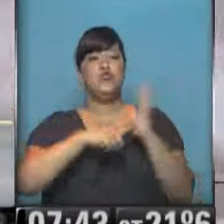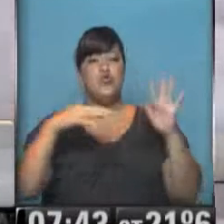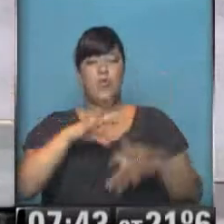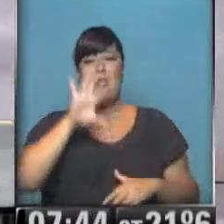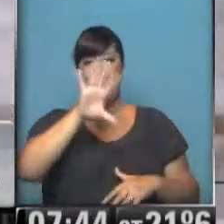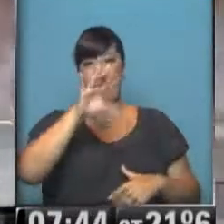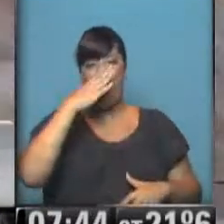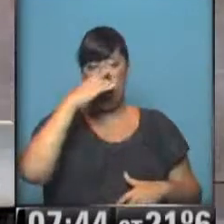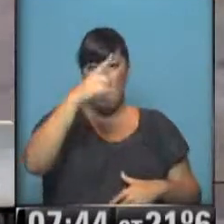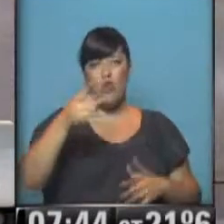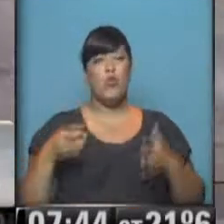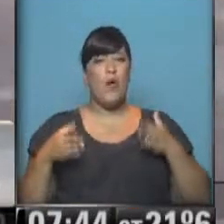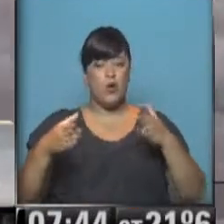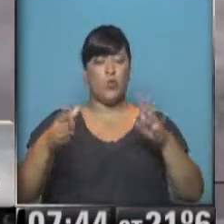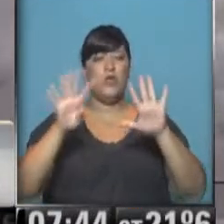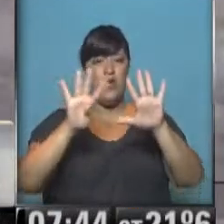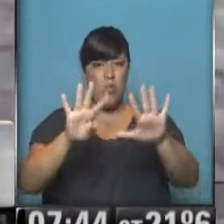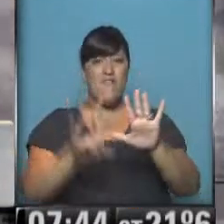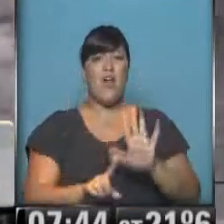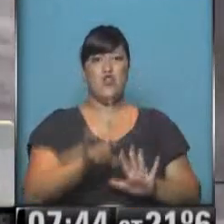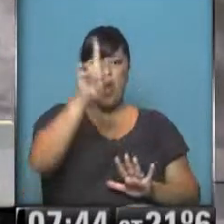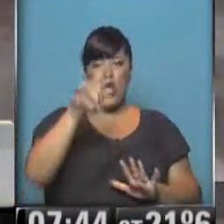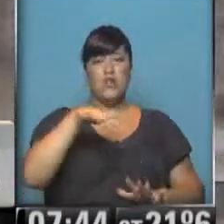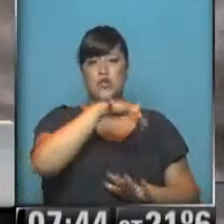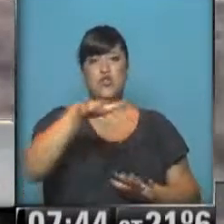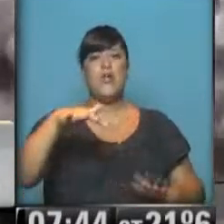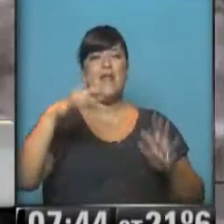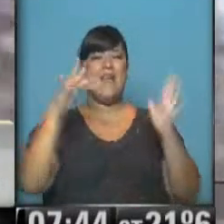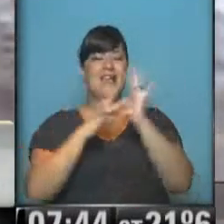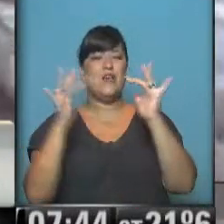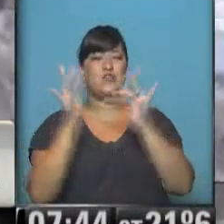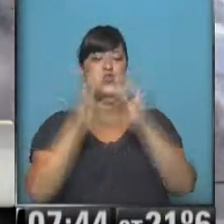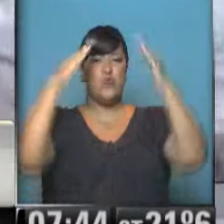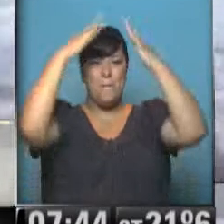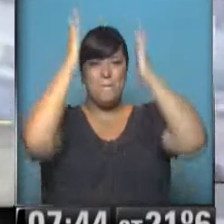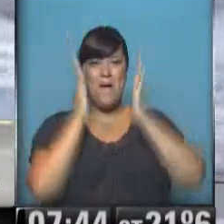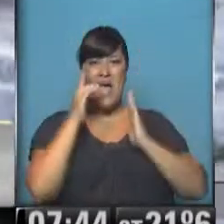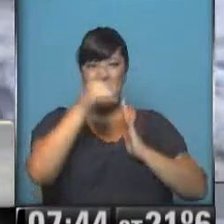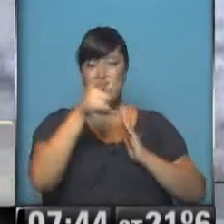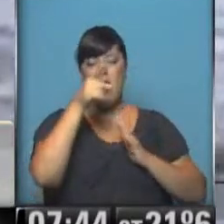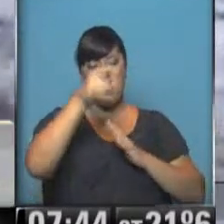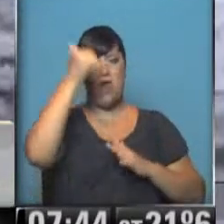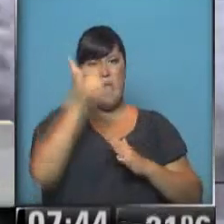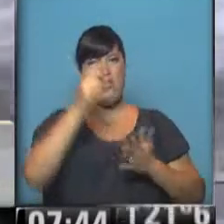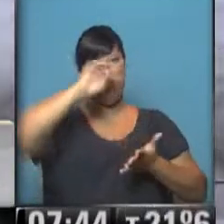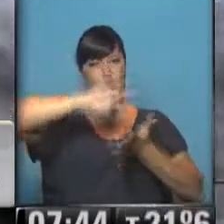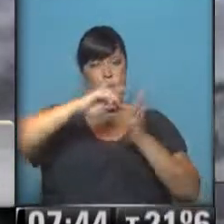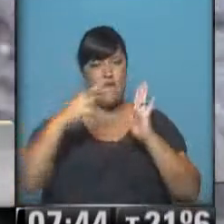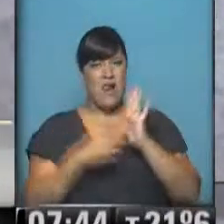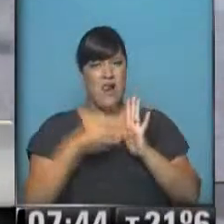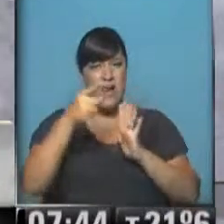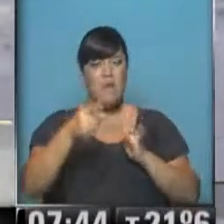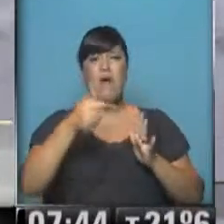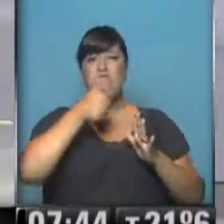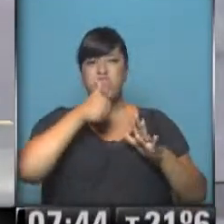La ruta 9 norte, para que ustedes se ubiquen, en la zona de Jesús María. Allí hay dificultades. Esta masa de